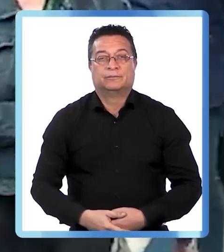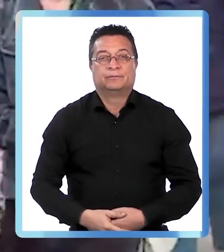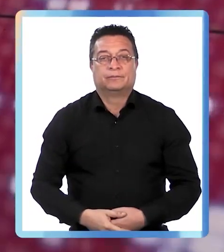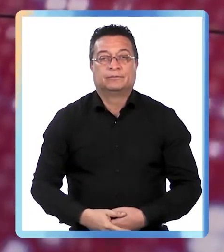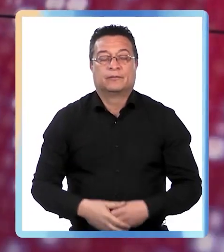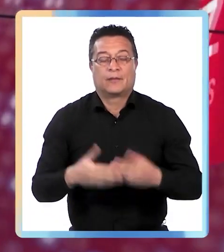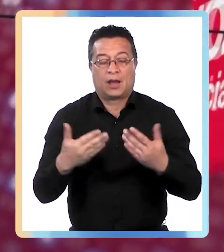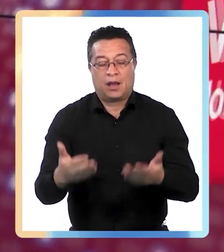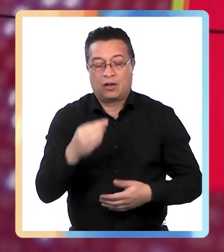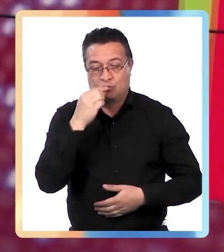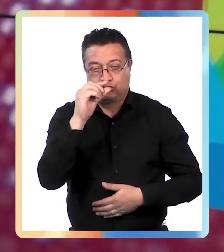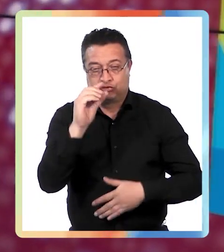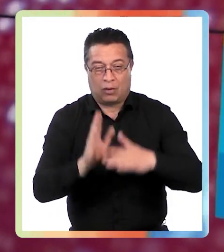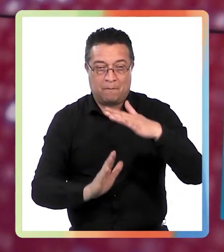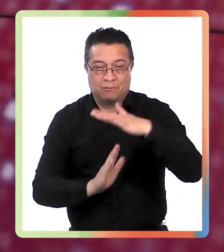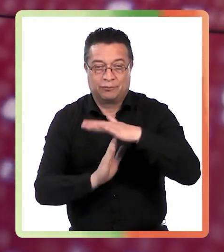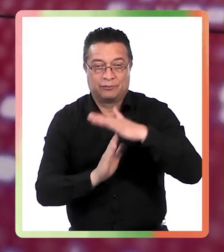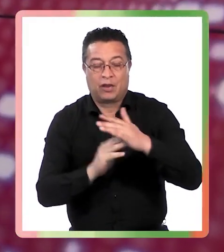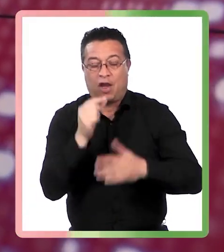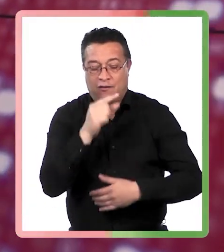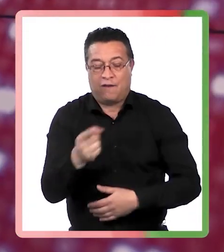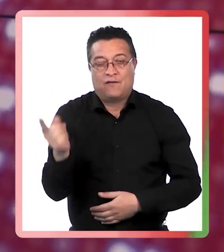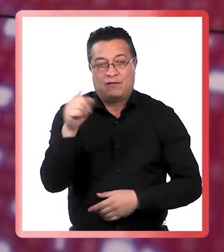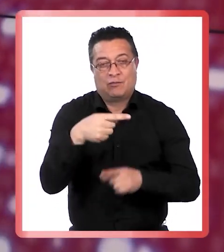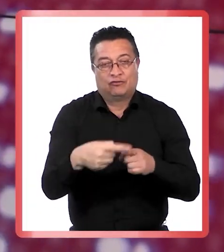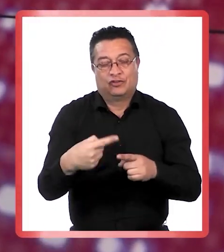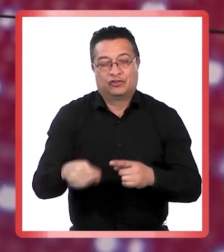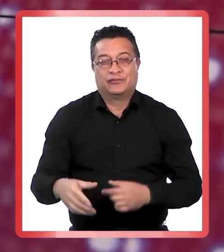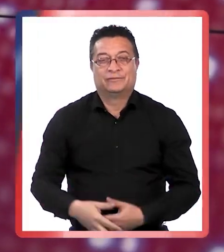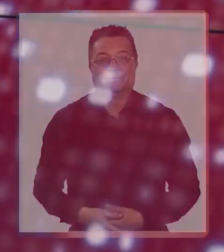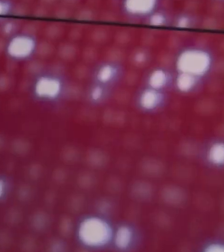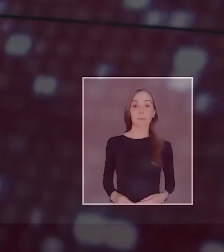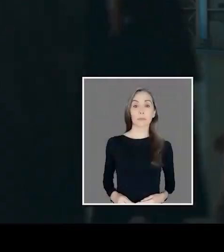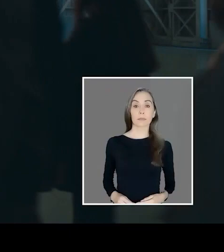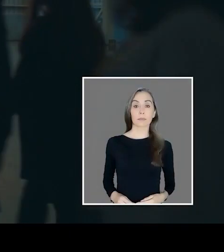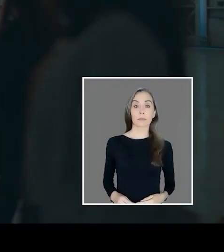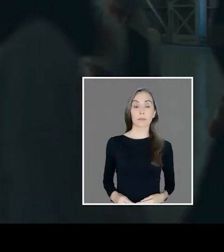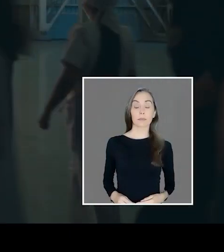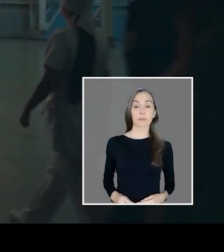vamos a un pequeño corte comercial y ya volvemos con más portavoz noticias